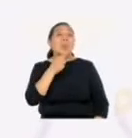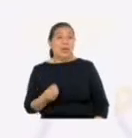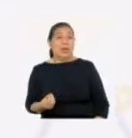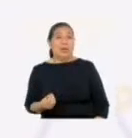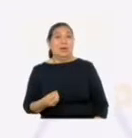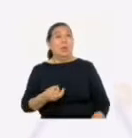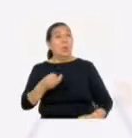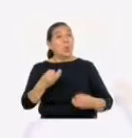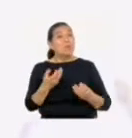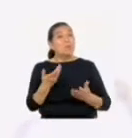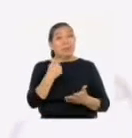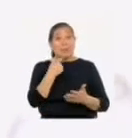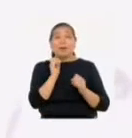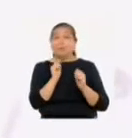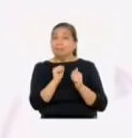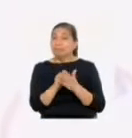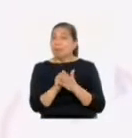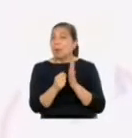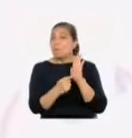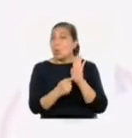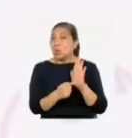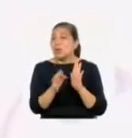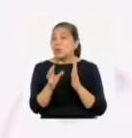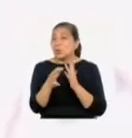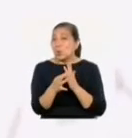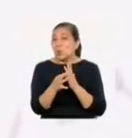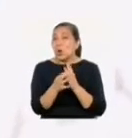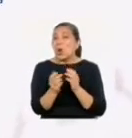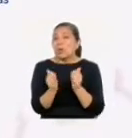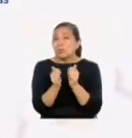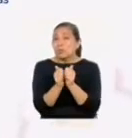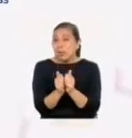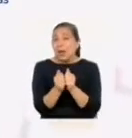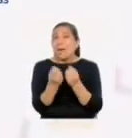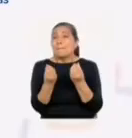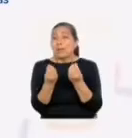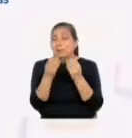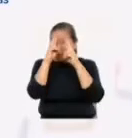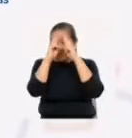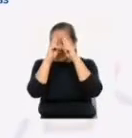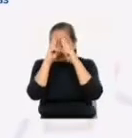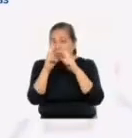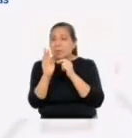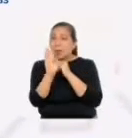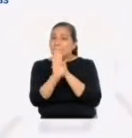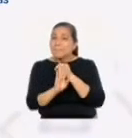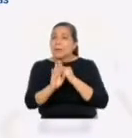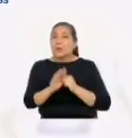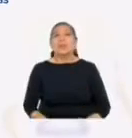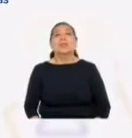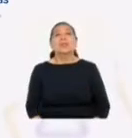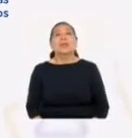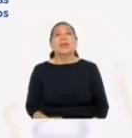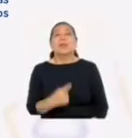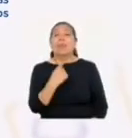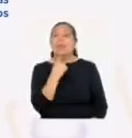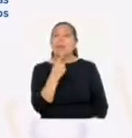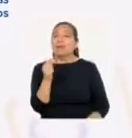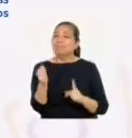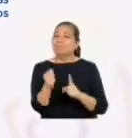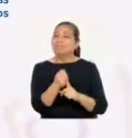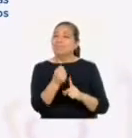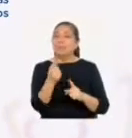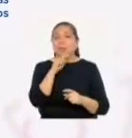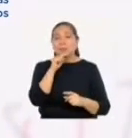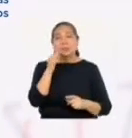algunos de ellos, como juristas, se empeñaron en mostrar a las esposas como compañeras merecedoras de respeto y protección, impugnando los